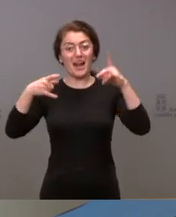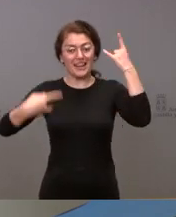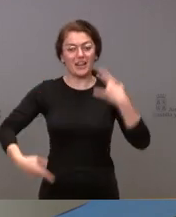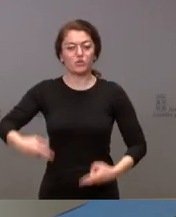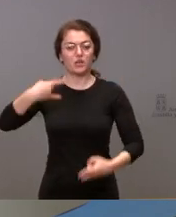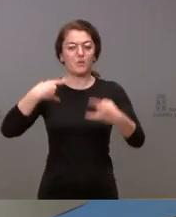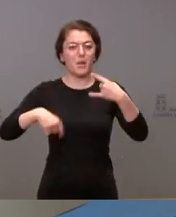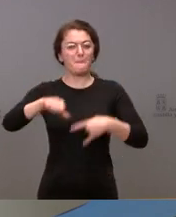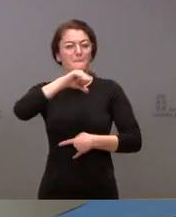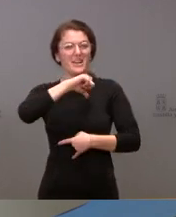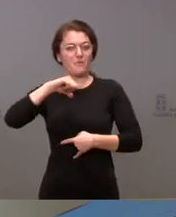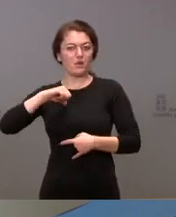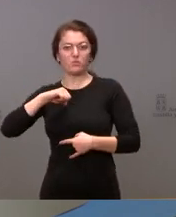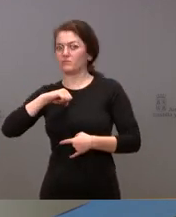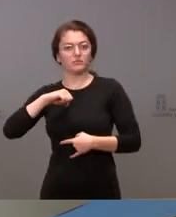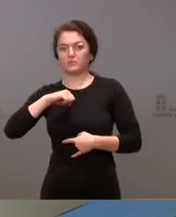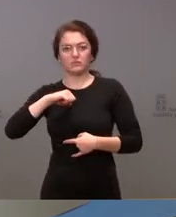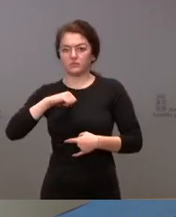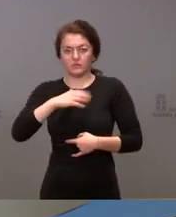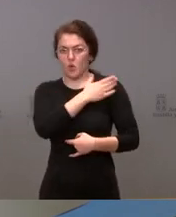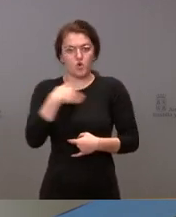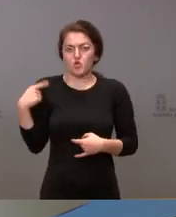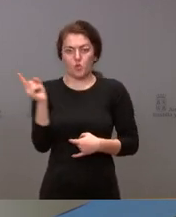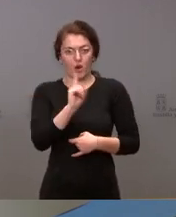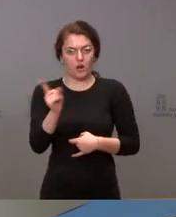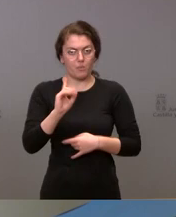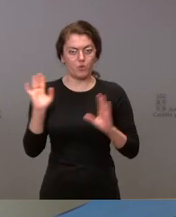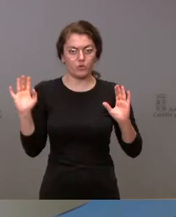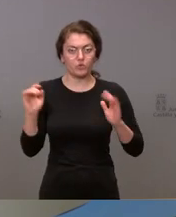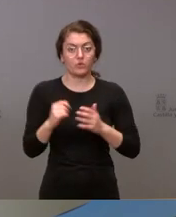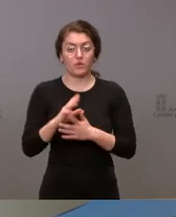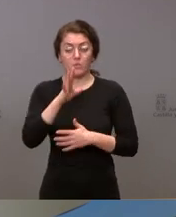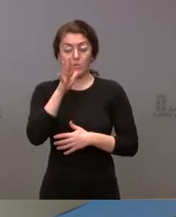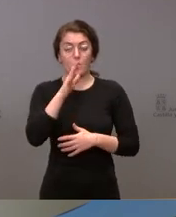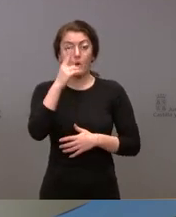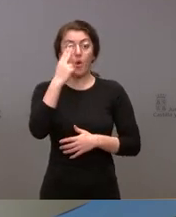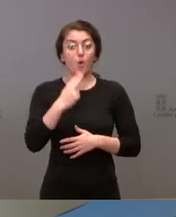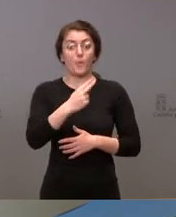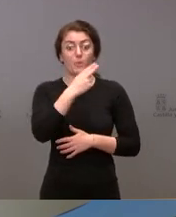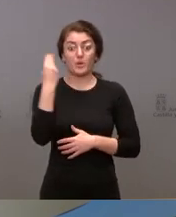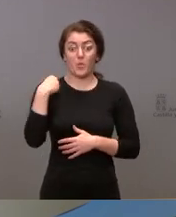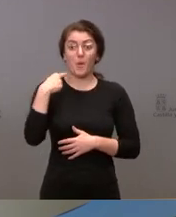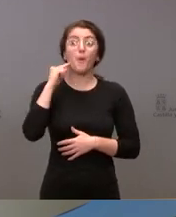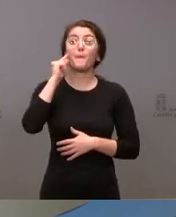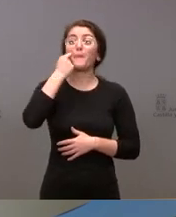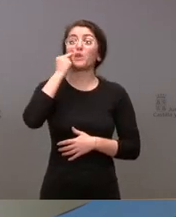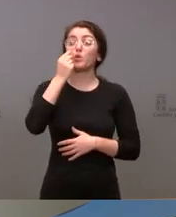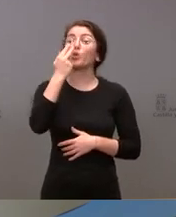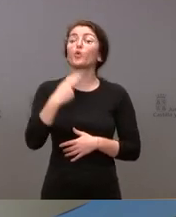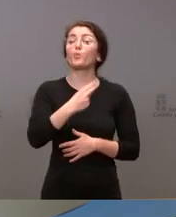no hay ninguna intención de privatizar la radioterapia el compromiso del presidente Mañueco siempre ha sido